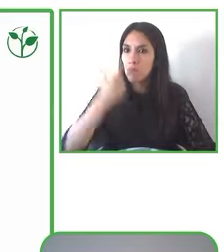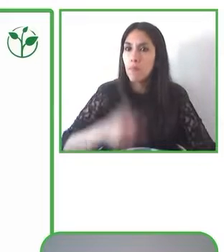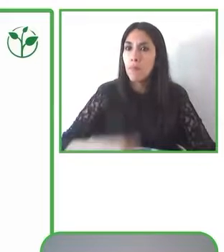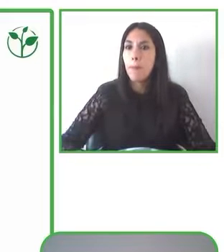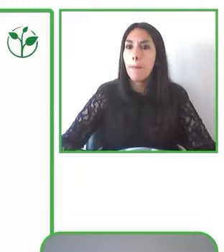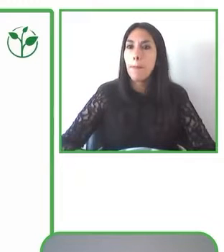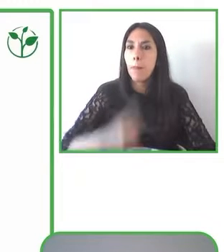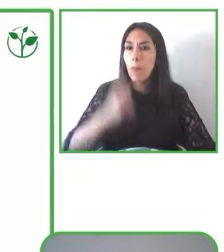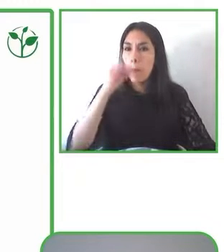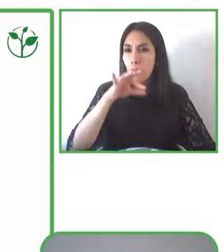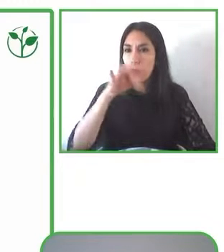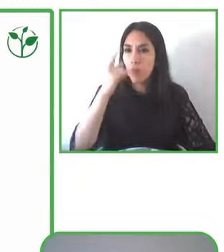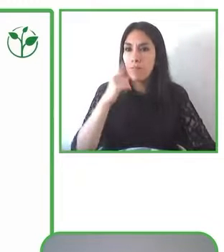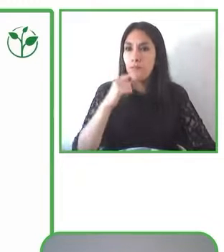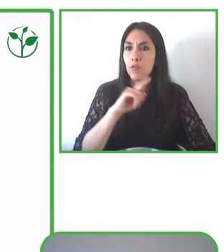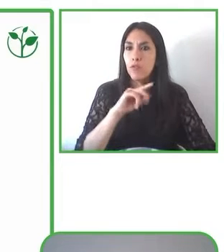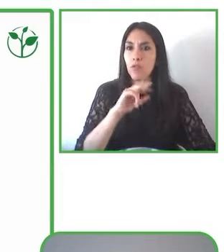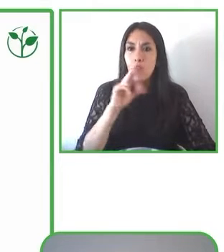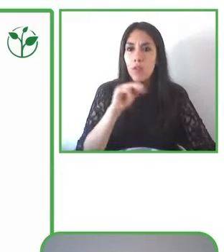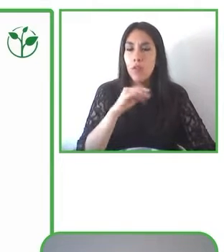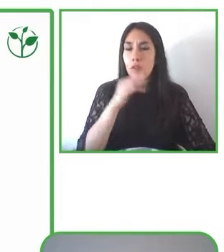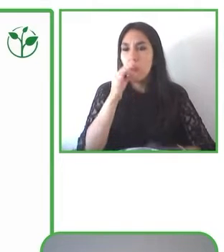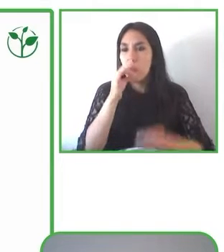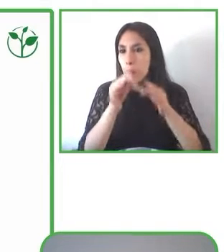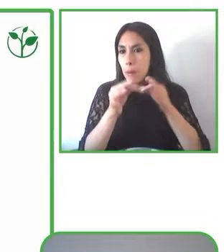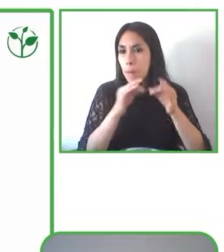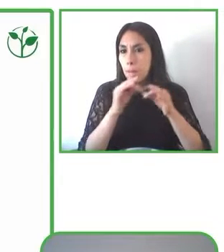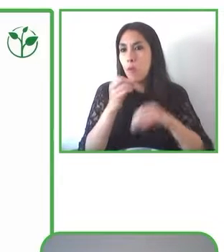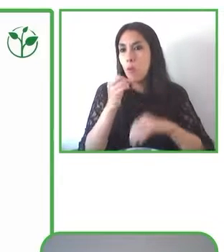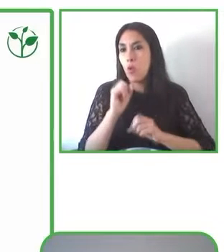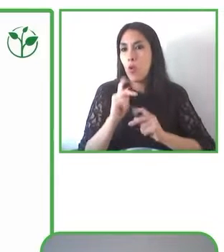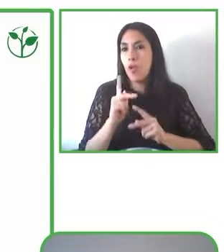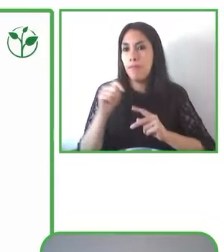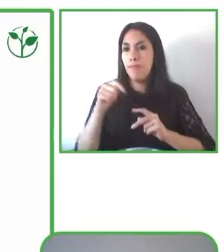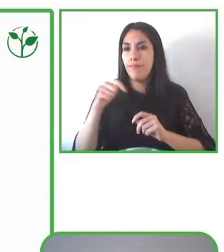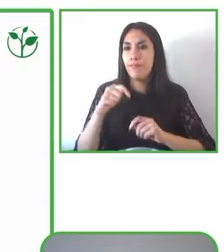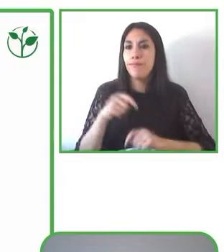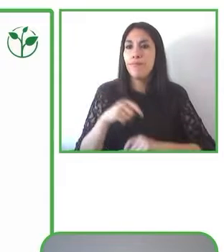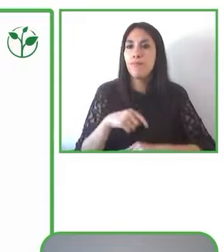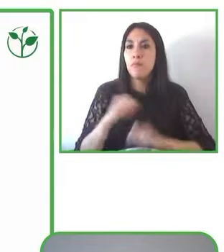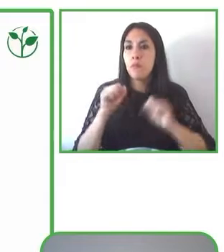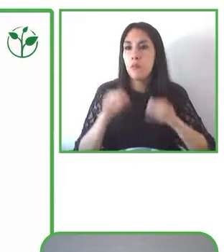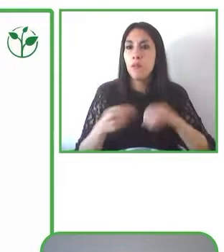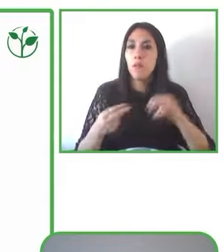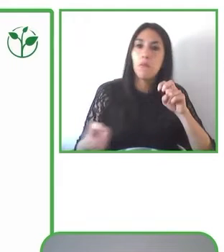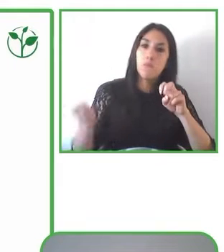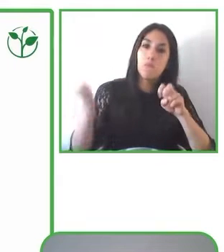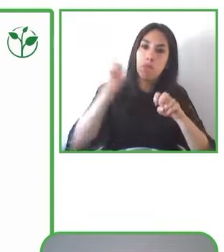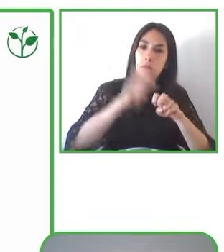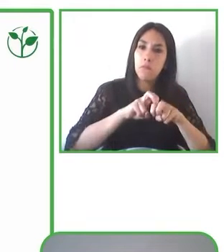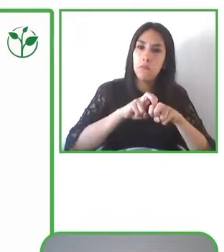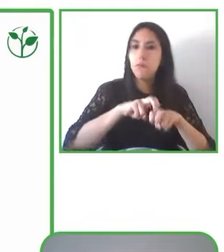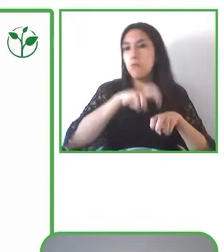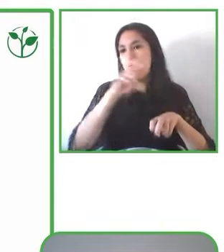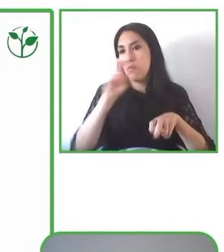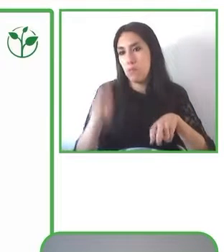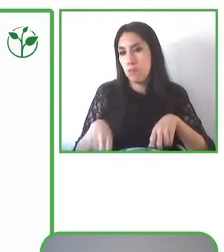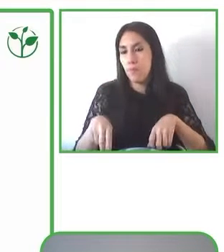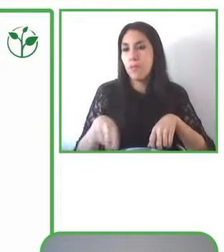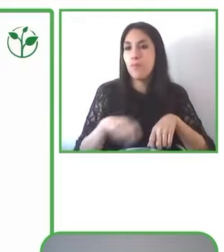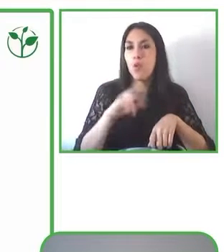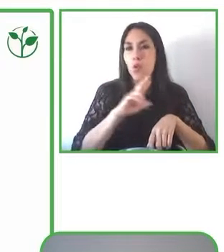yo ahí me puedo bajar y subir, no tengo que emprender el viaje y llegar a lo que llegue,